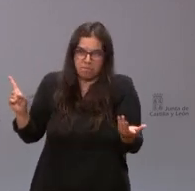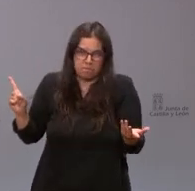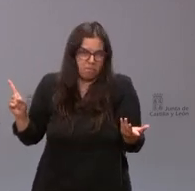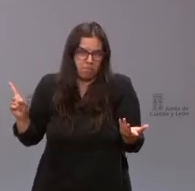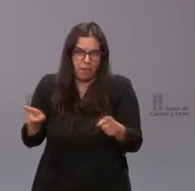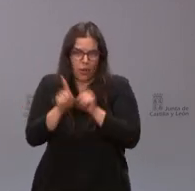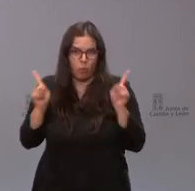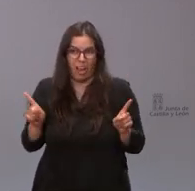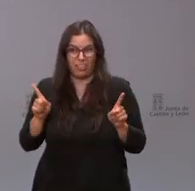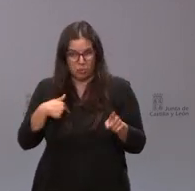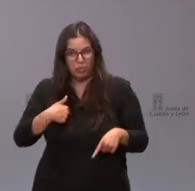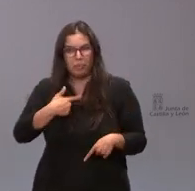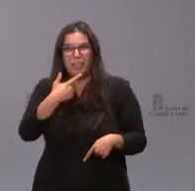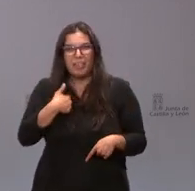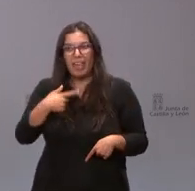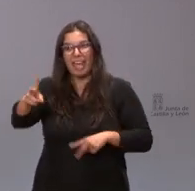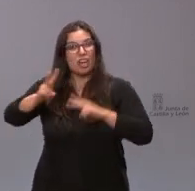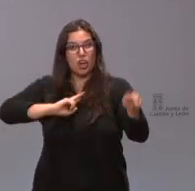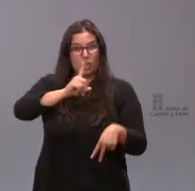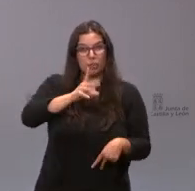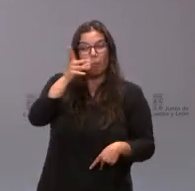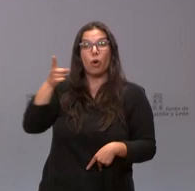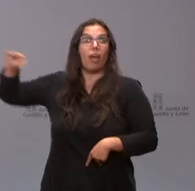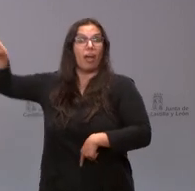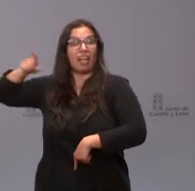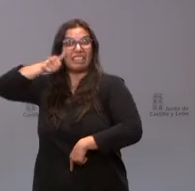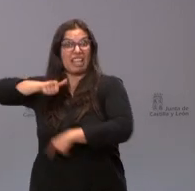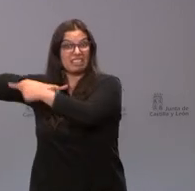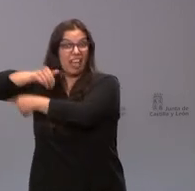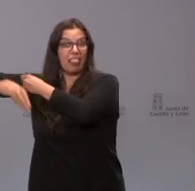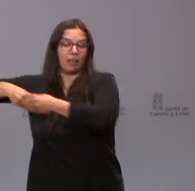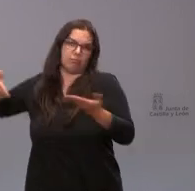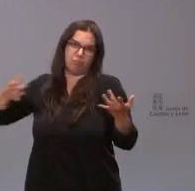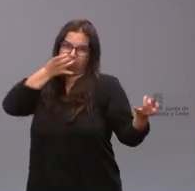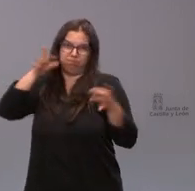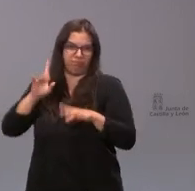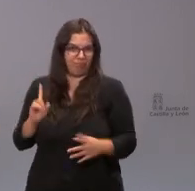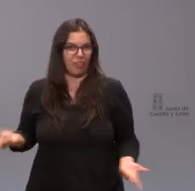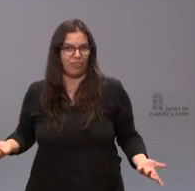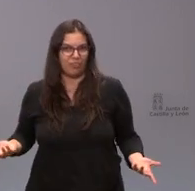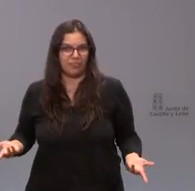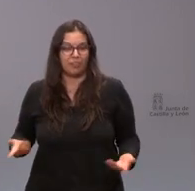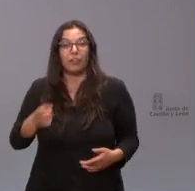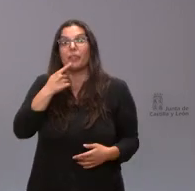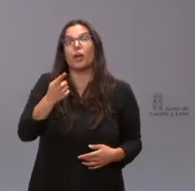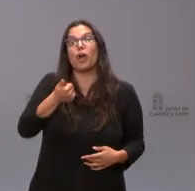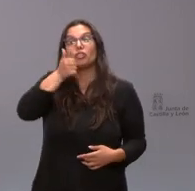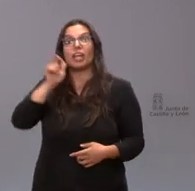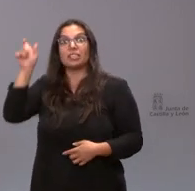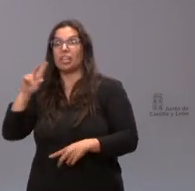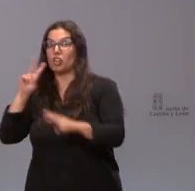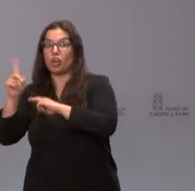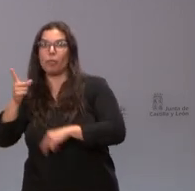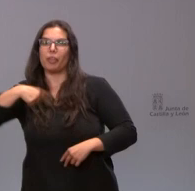justificando su falta de respuesta con lo que hace Pedro Sánchez por lo contrario le estoy diciendo que mientras Pedro Sánchez no responde la Junta de